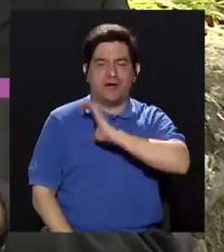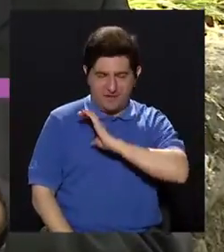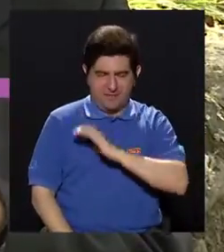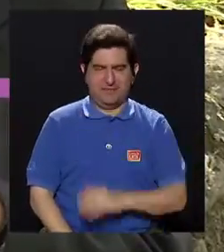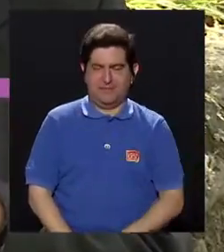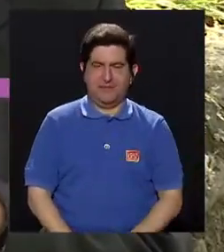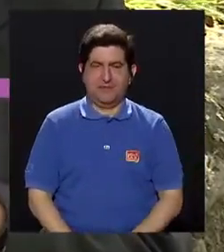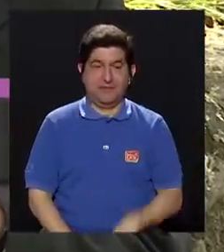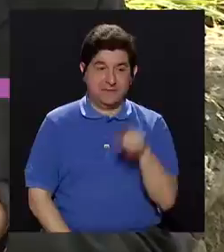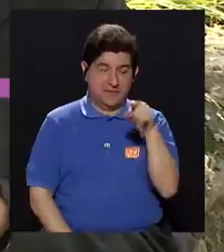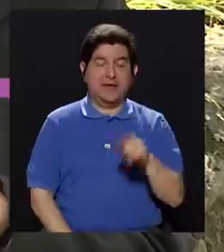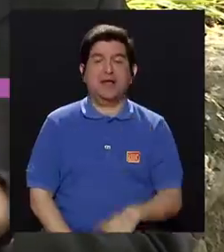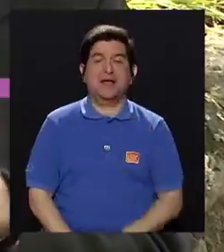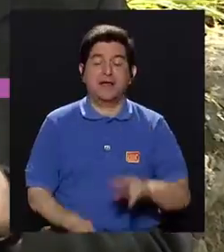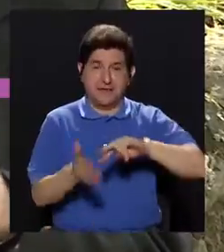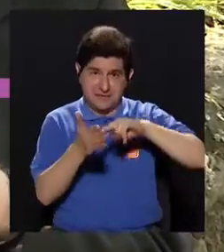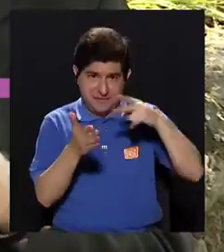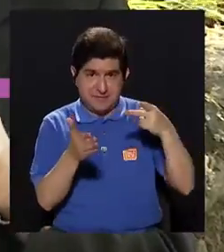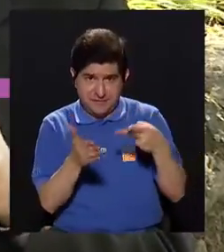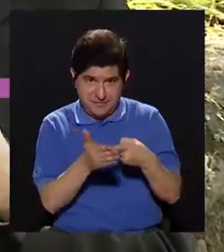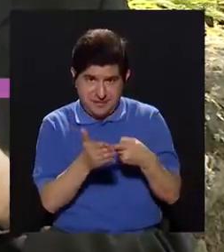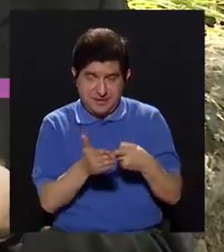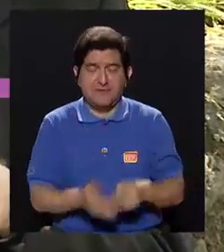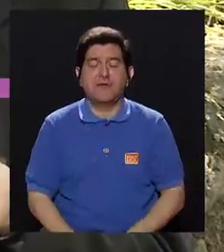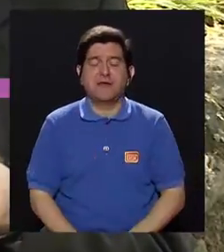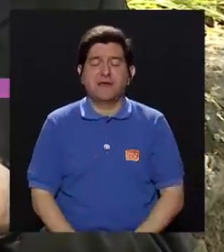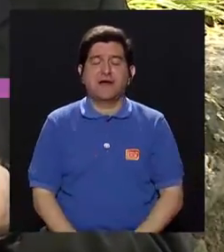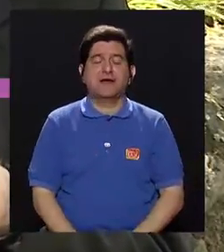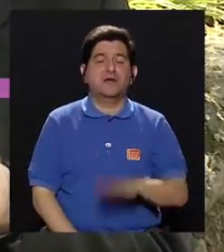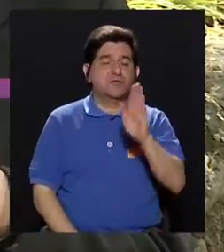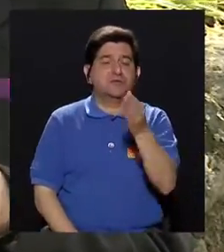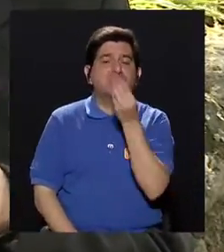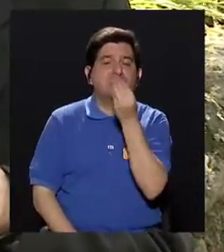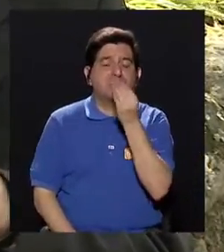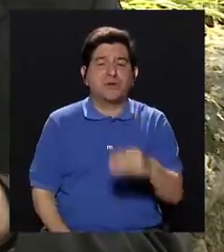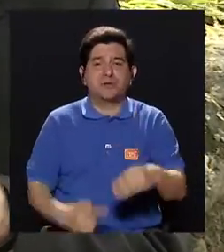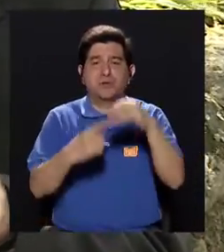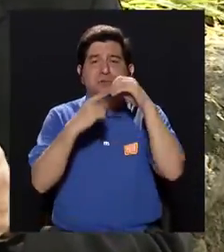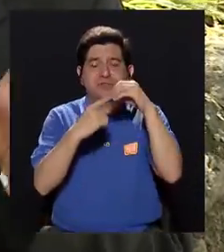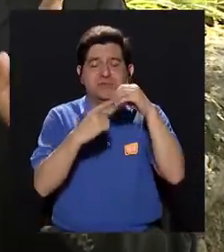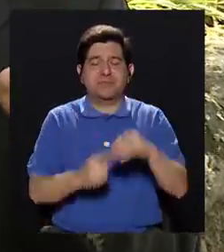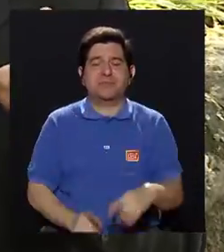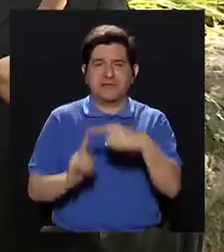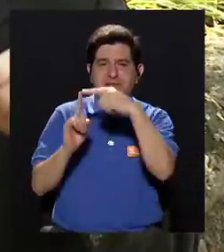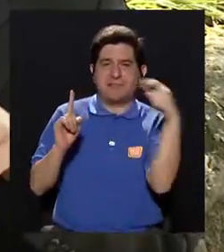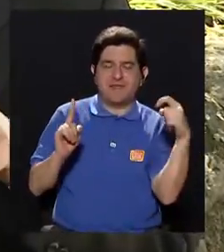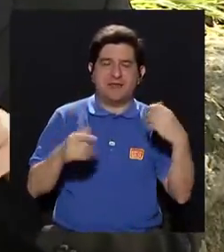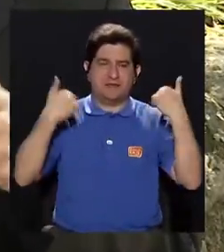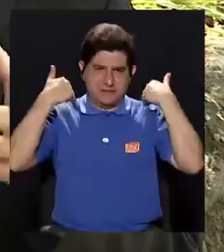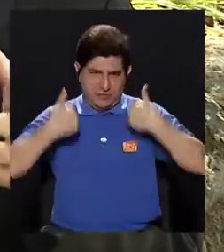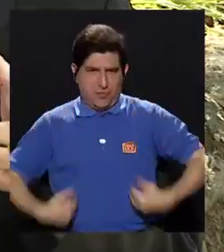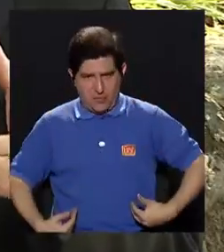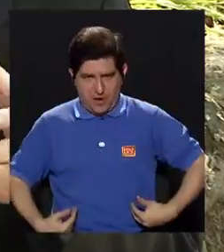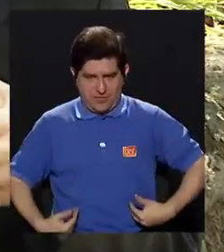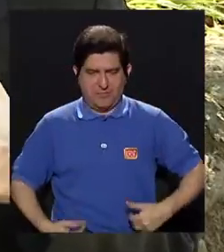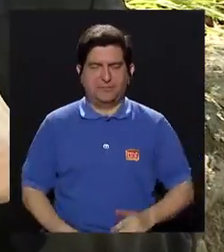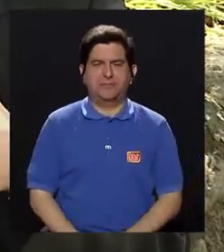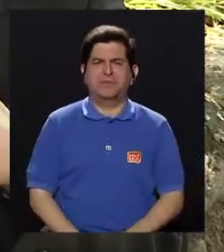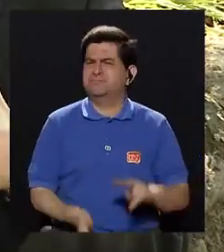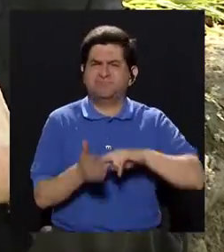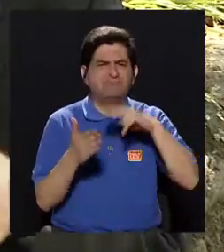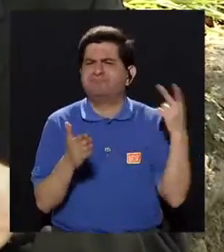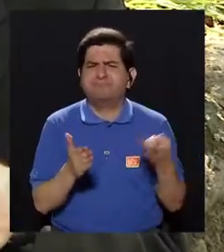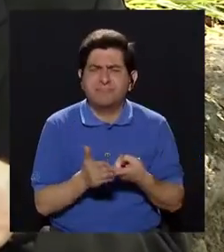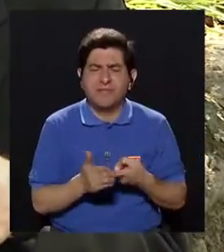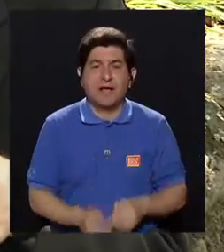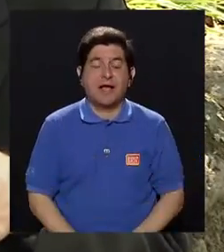de ser antropofílico, esto quiere decir que se alimenta fundamentalmente del ser humano. Ese alimentarse al ser humano, o sea, se refiere